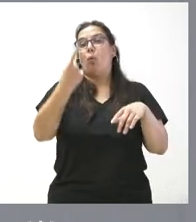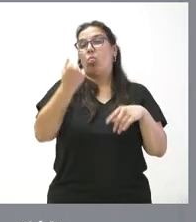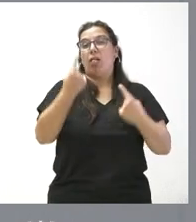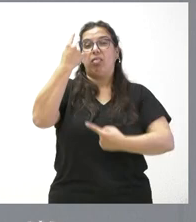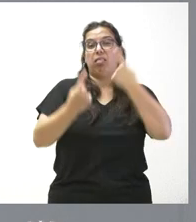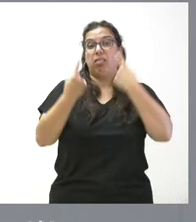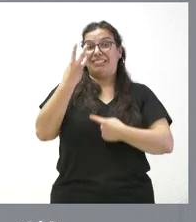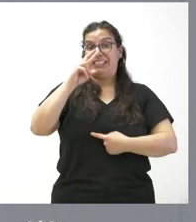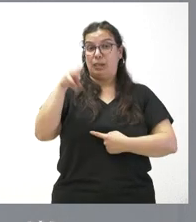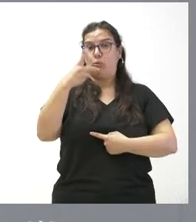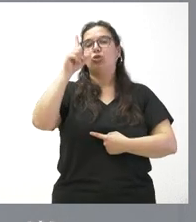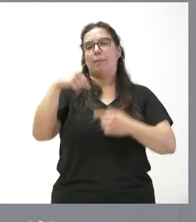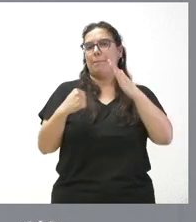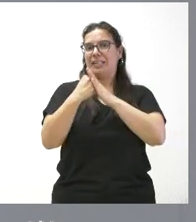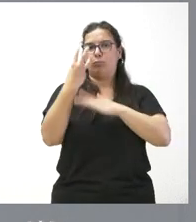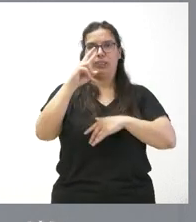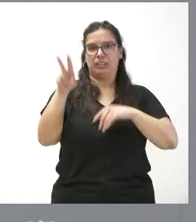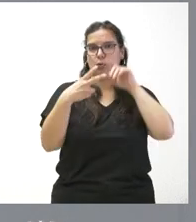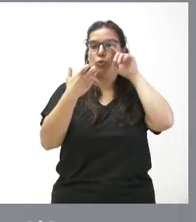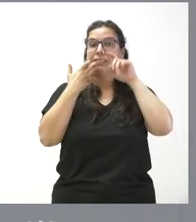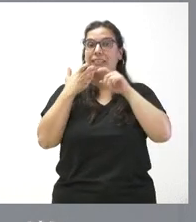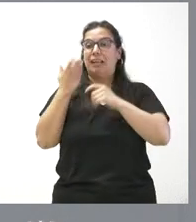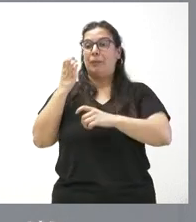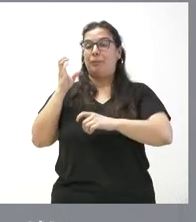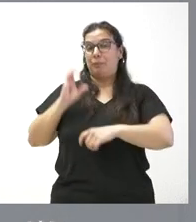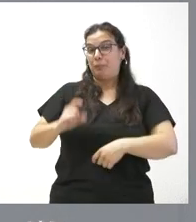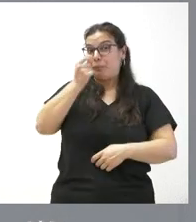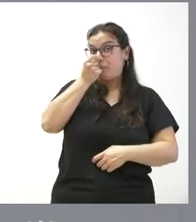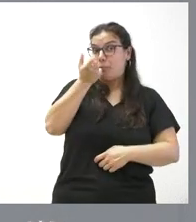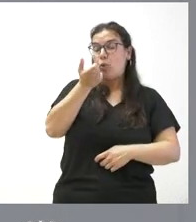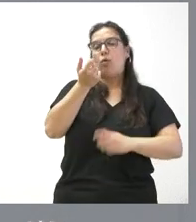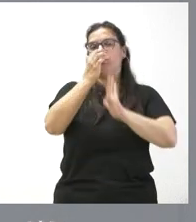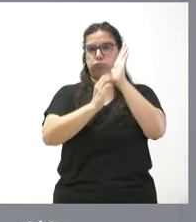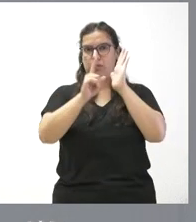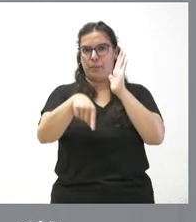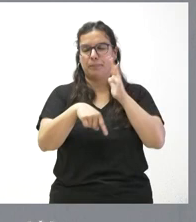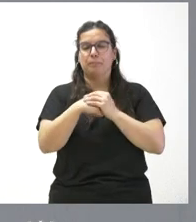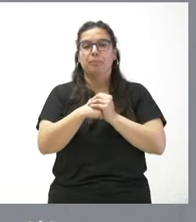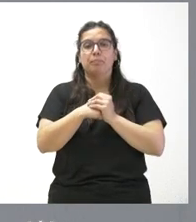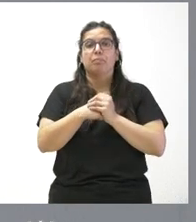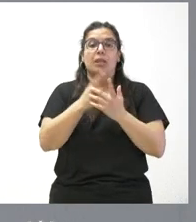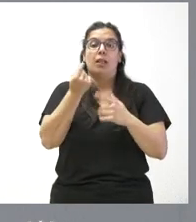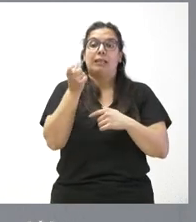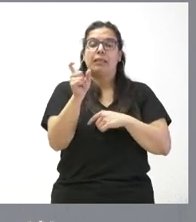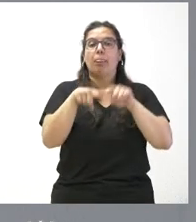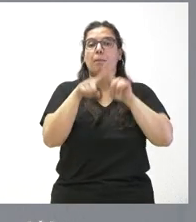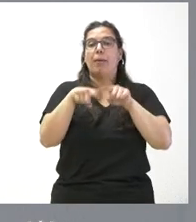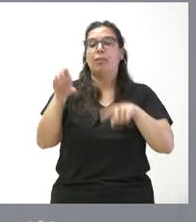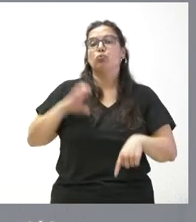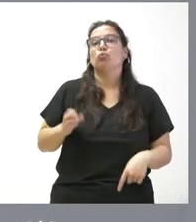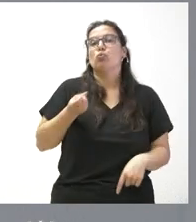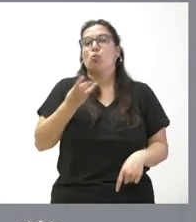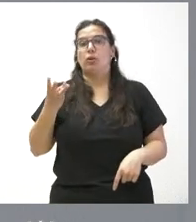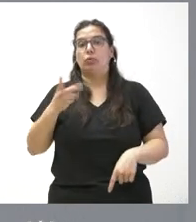esporádicos, y el importe dependerá del nivel de renta, que, lógicamente, en función de este